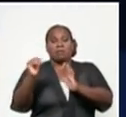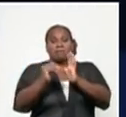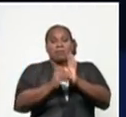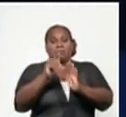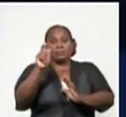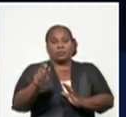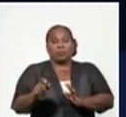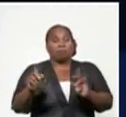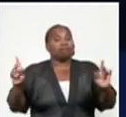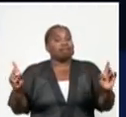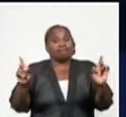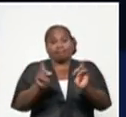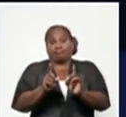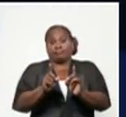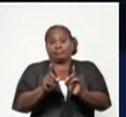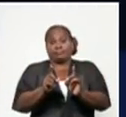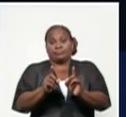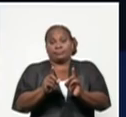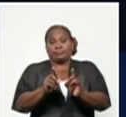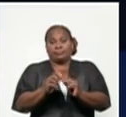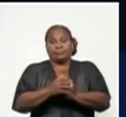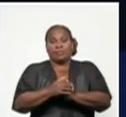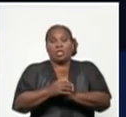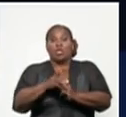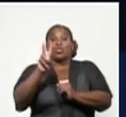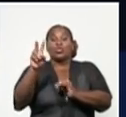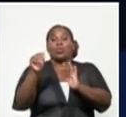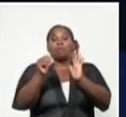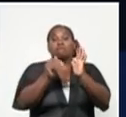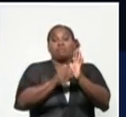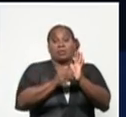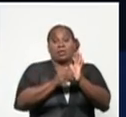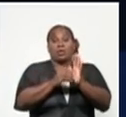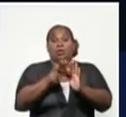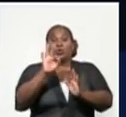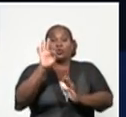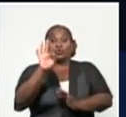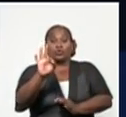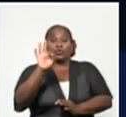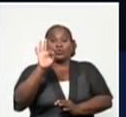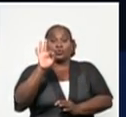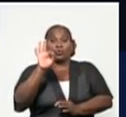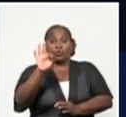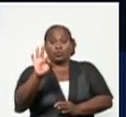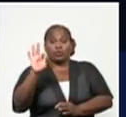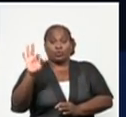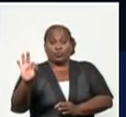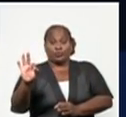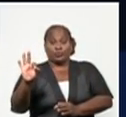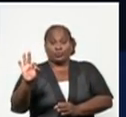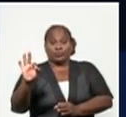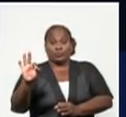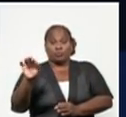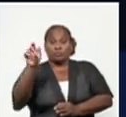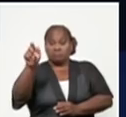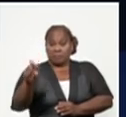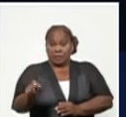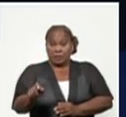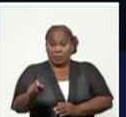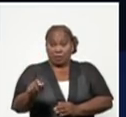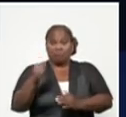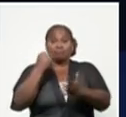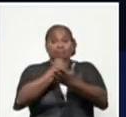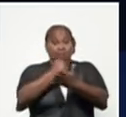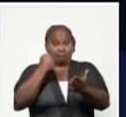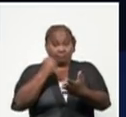resumen, de los 2,888 pacientes diagnosticados con la